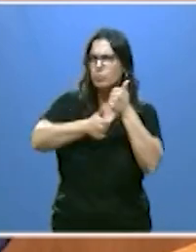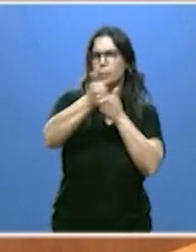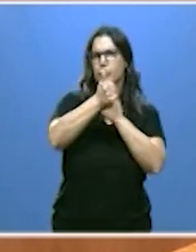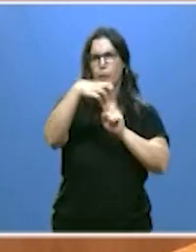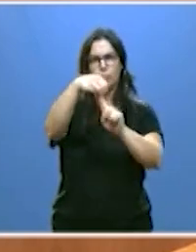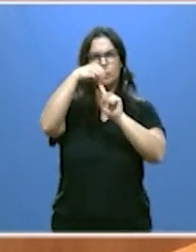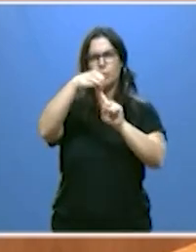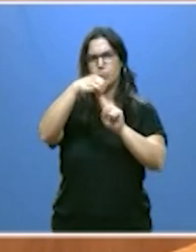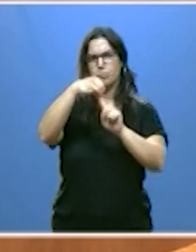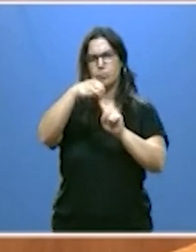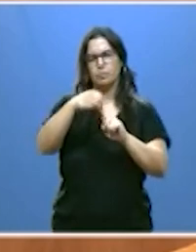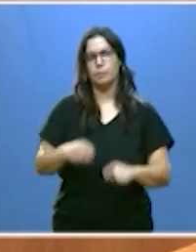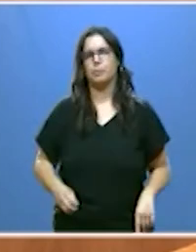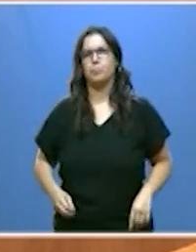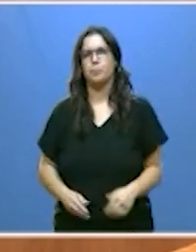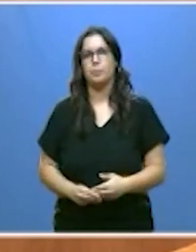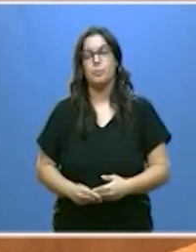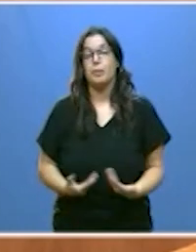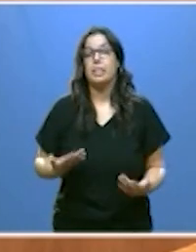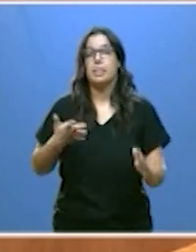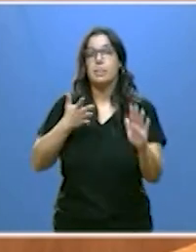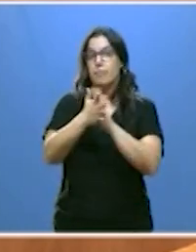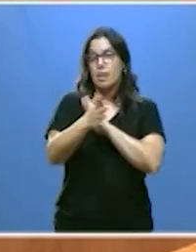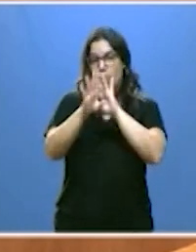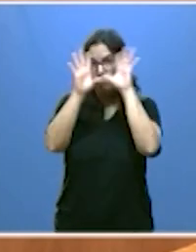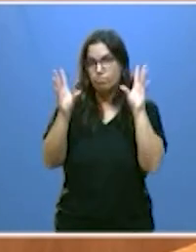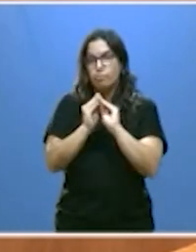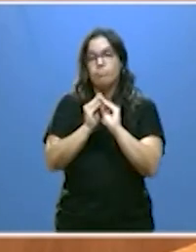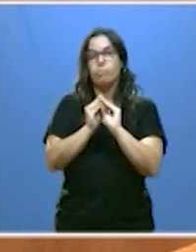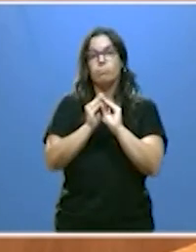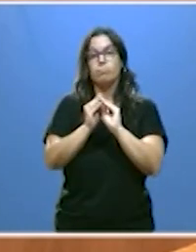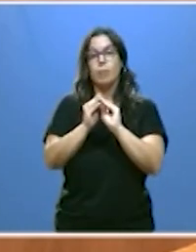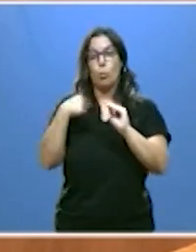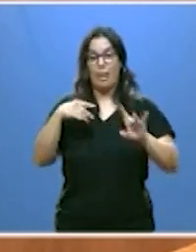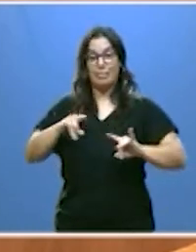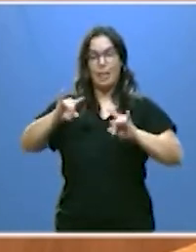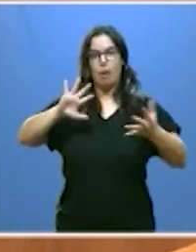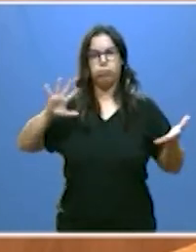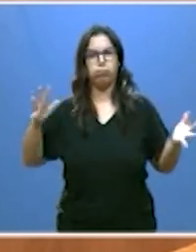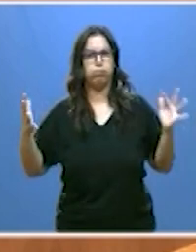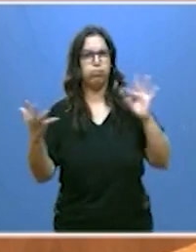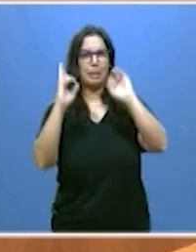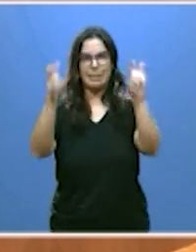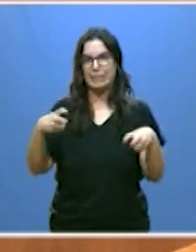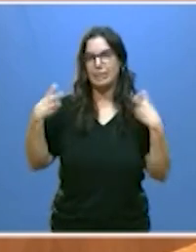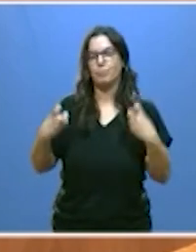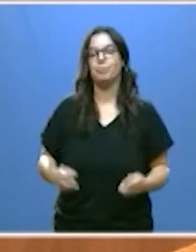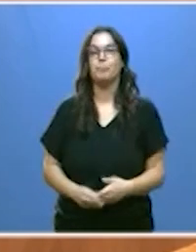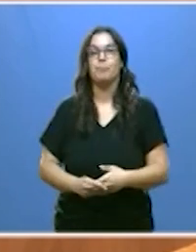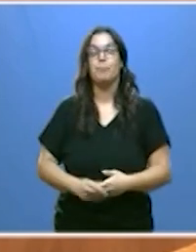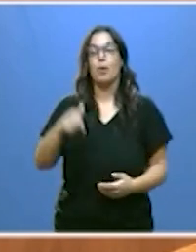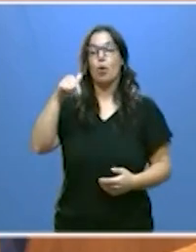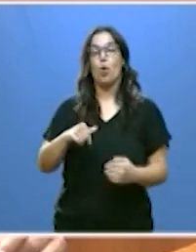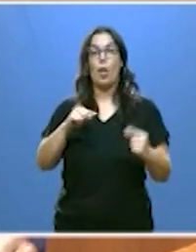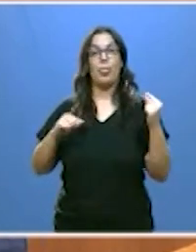las personas ante todo. Se trata, en definitiva, de transformar esta tierra. Señorías, celebramos este